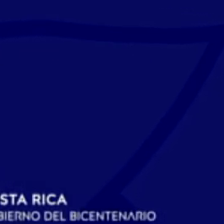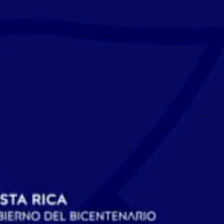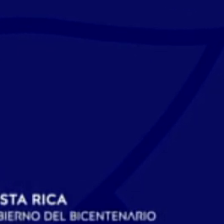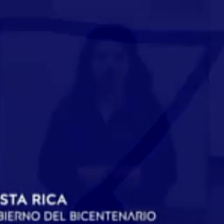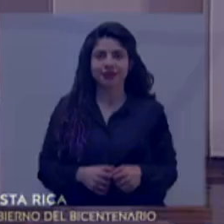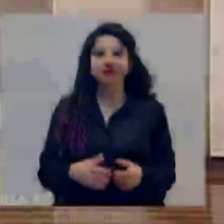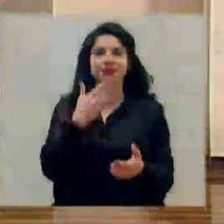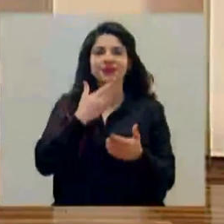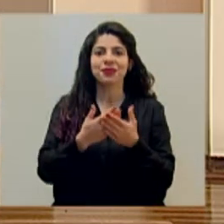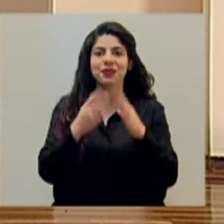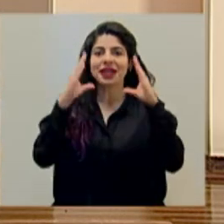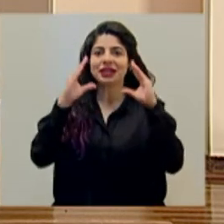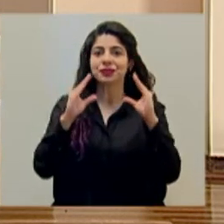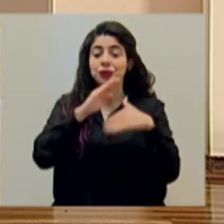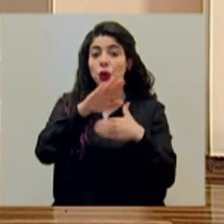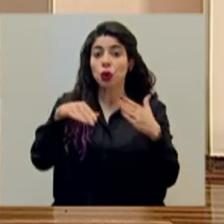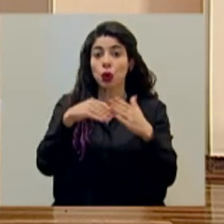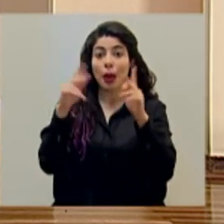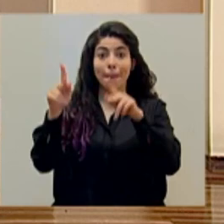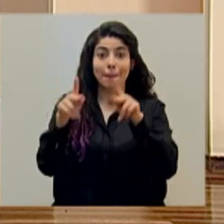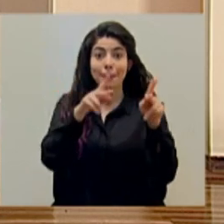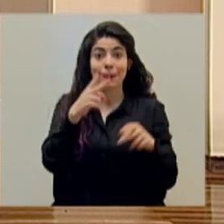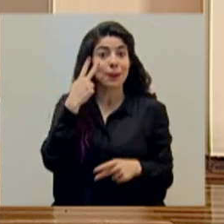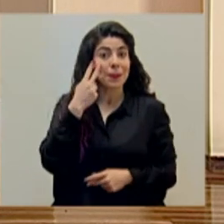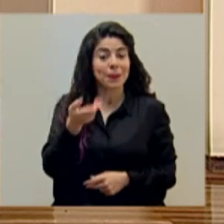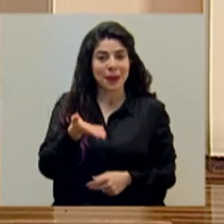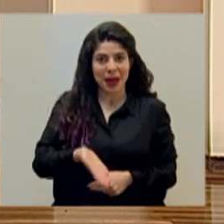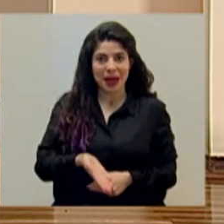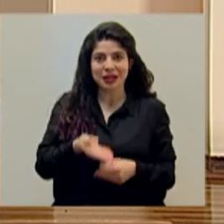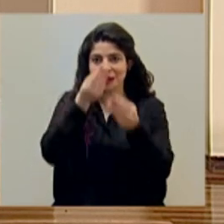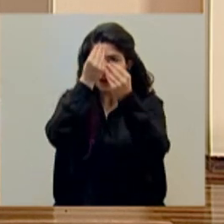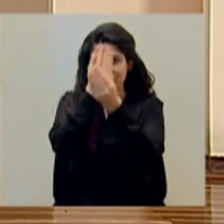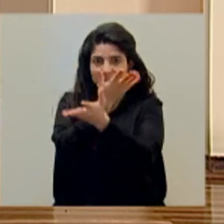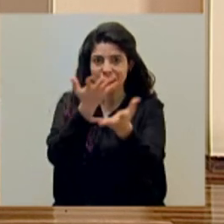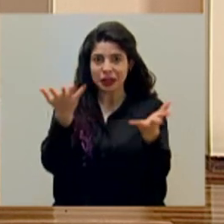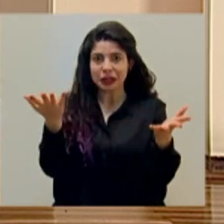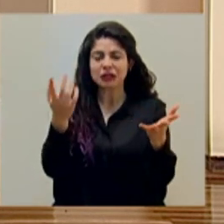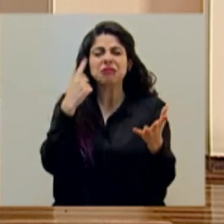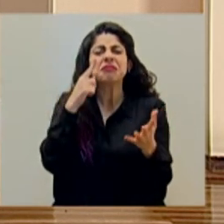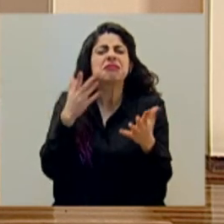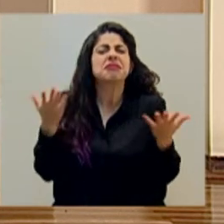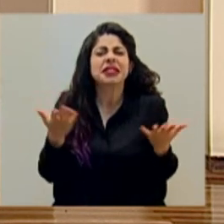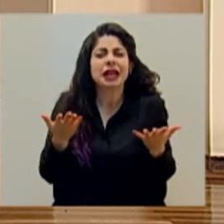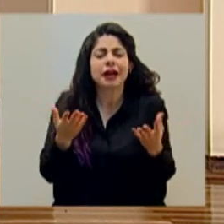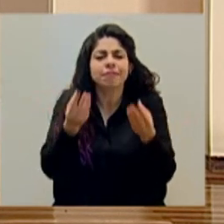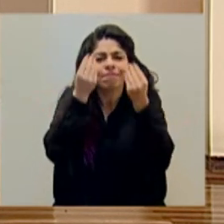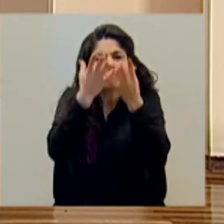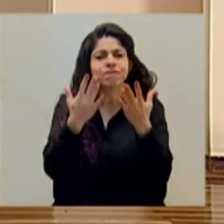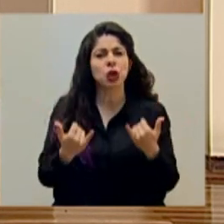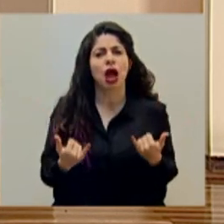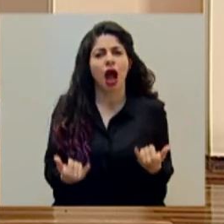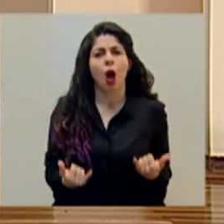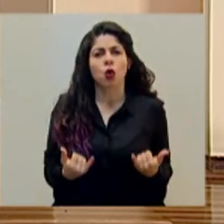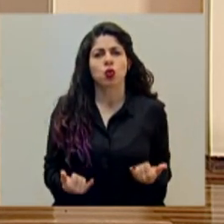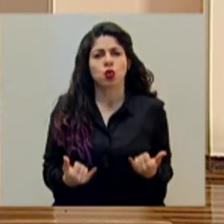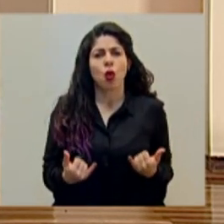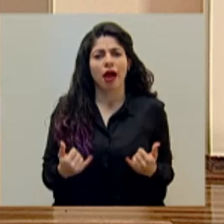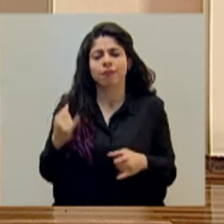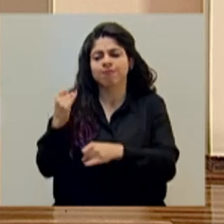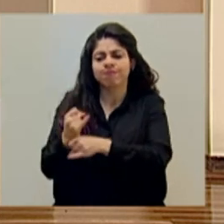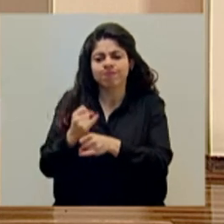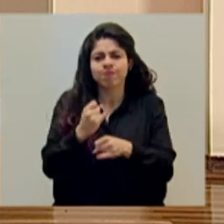Muy buenas tardes a las personas que nos sintonizan en este enlace informativo para brindar una actualización de la atención